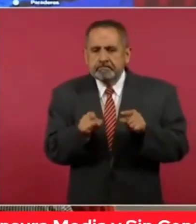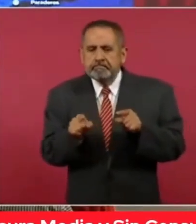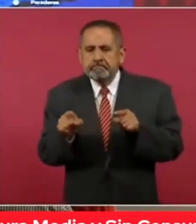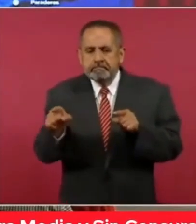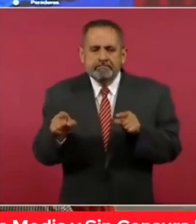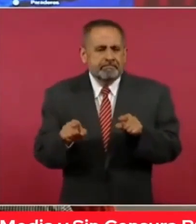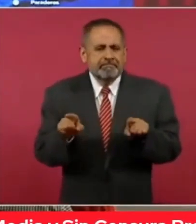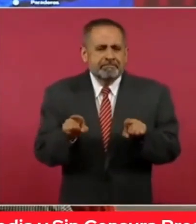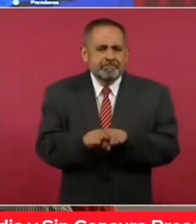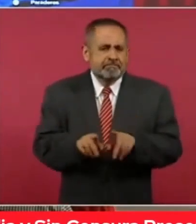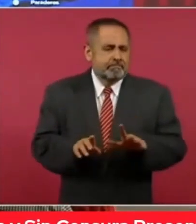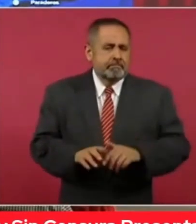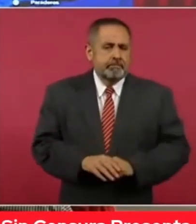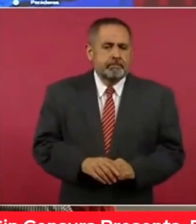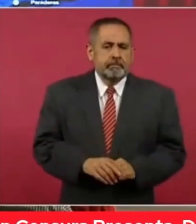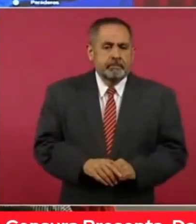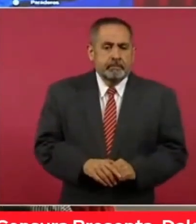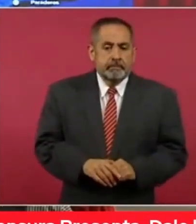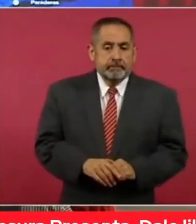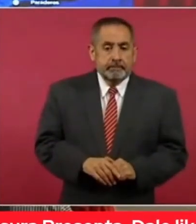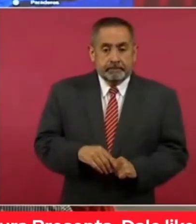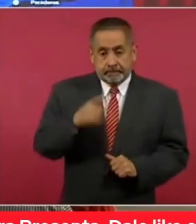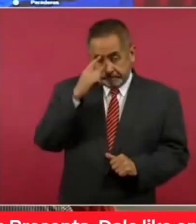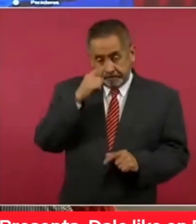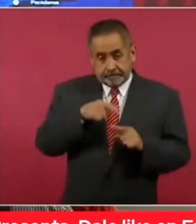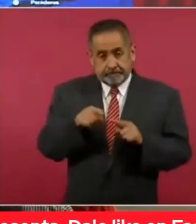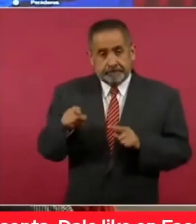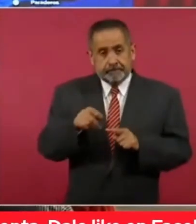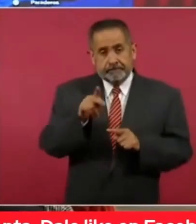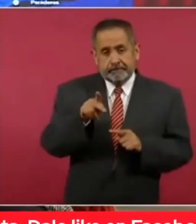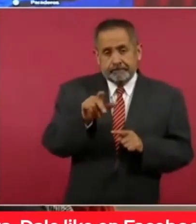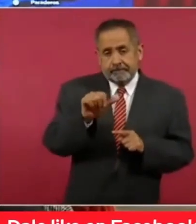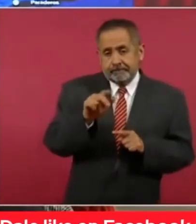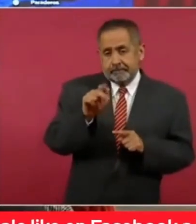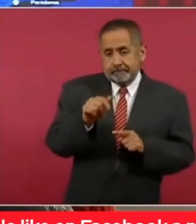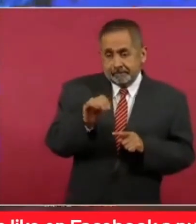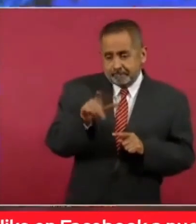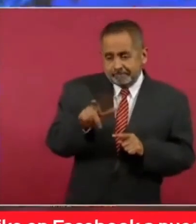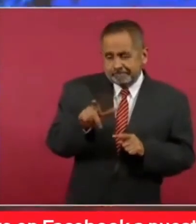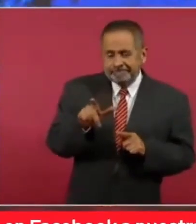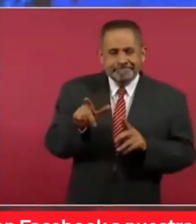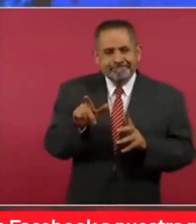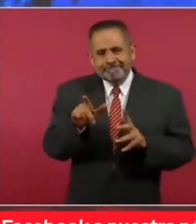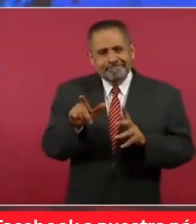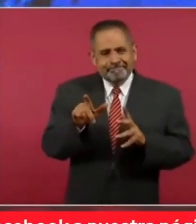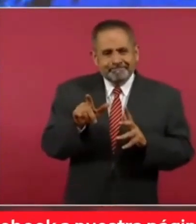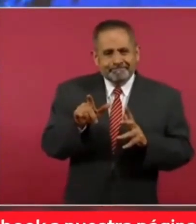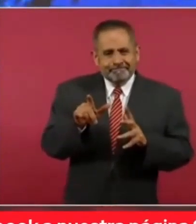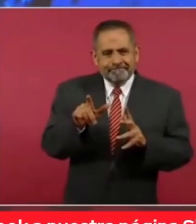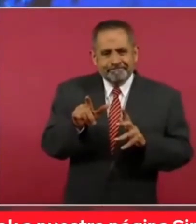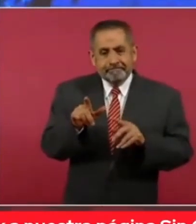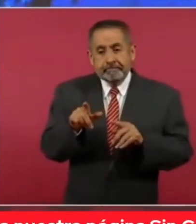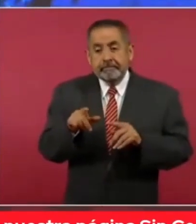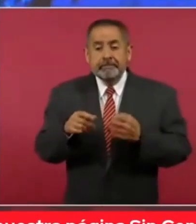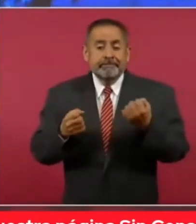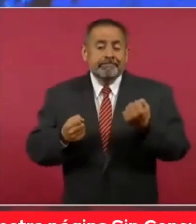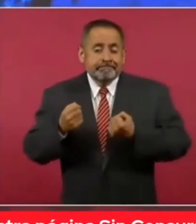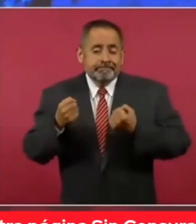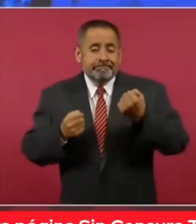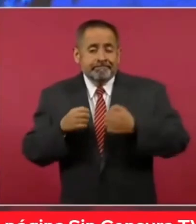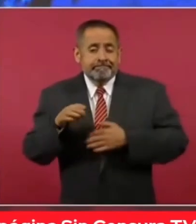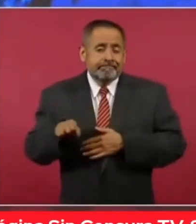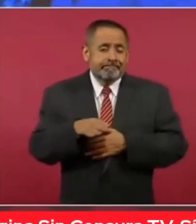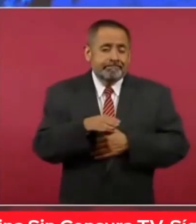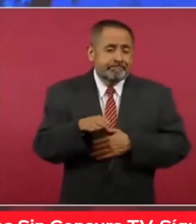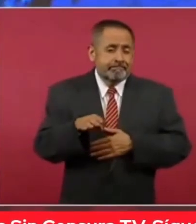más. Pero para ir a Calakmul se tenía que venir en carretera. Aquí